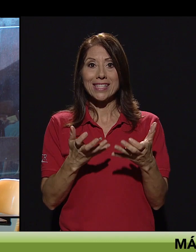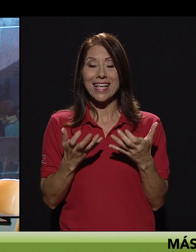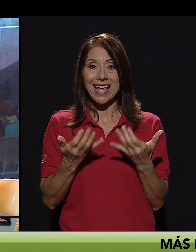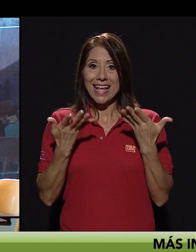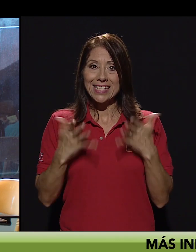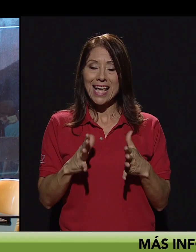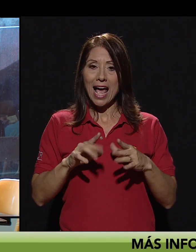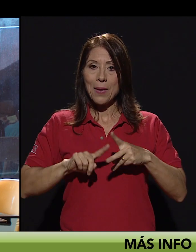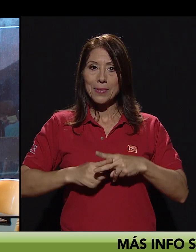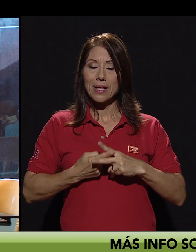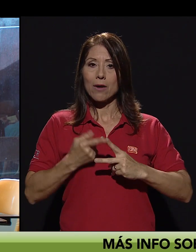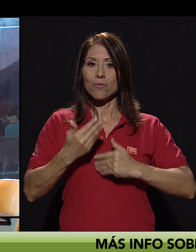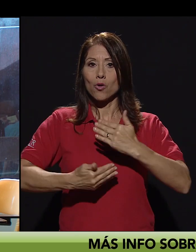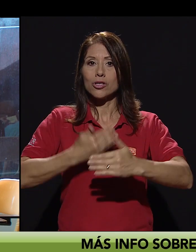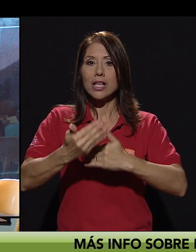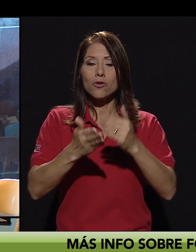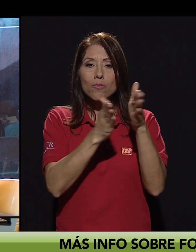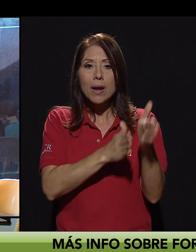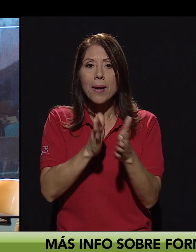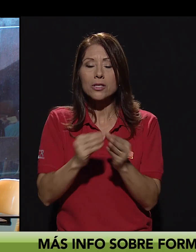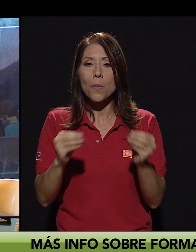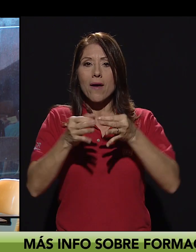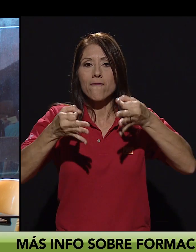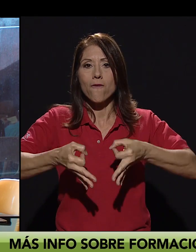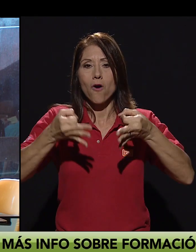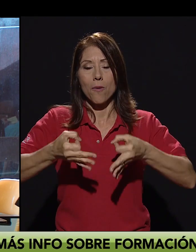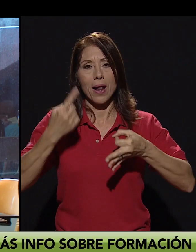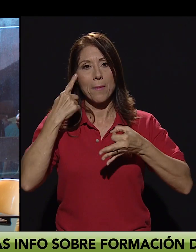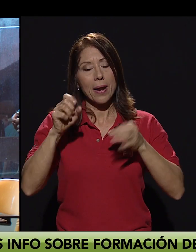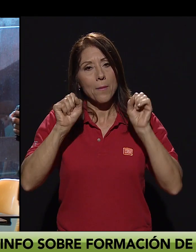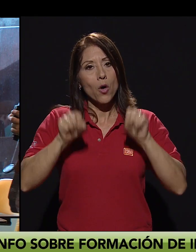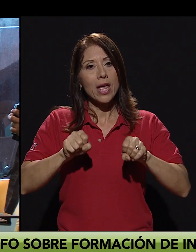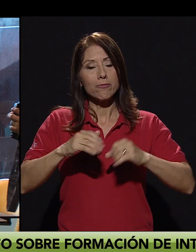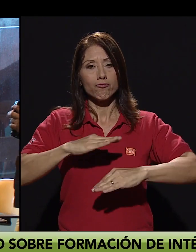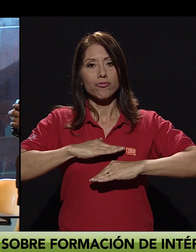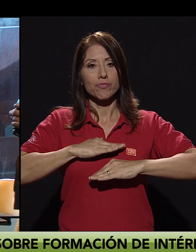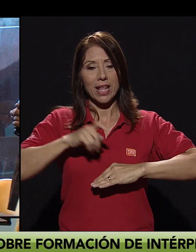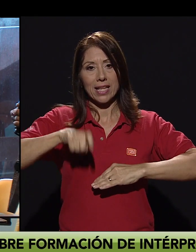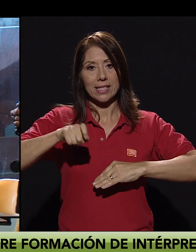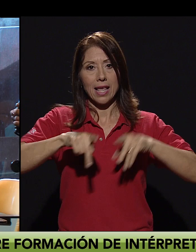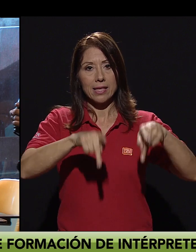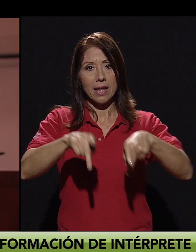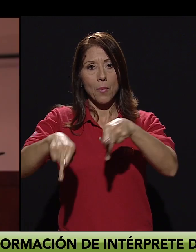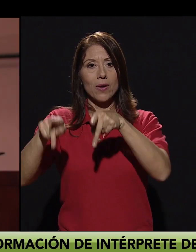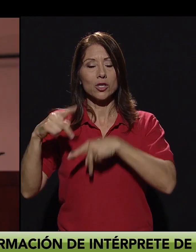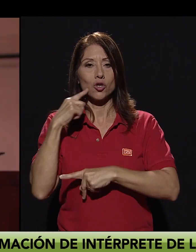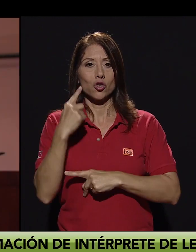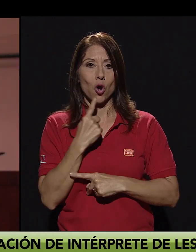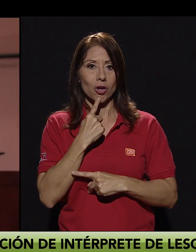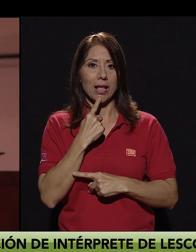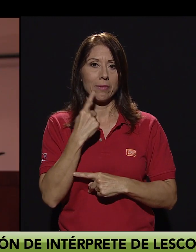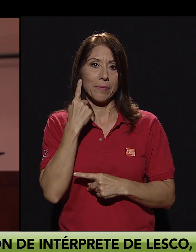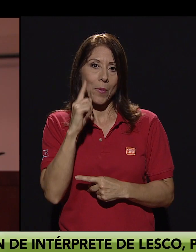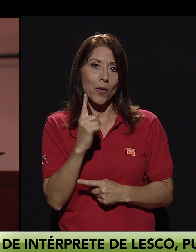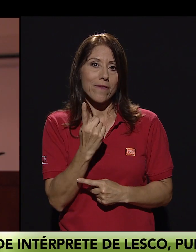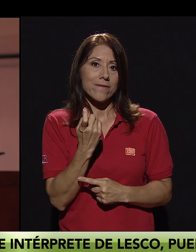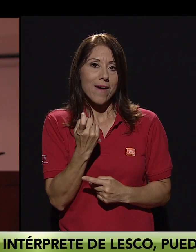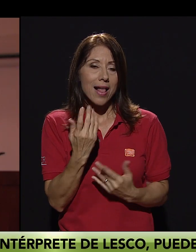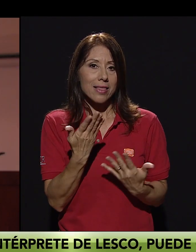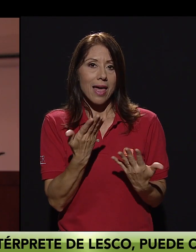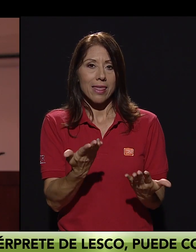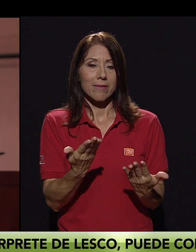el proceso ya a una formación más formal para poder abarcar todas las necesidades que tiene la población sorda a falta de